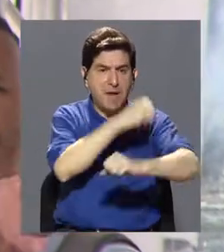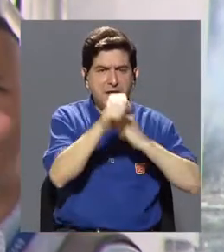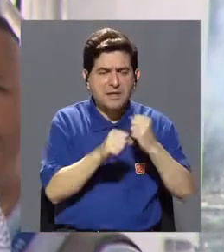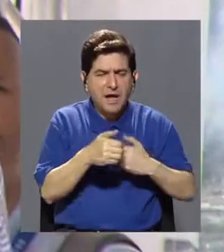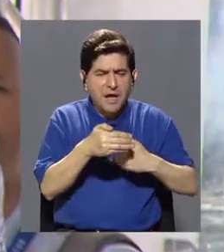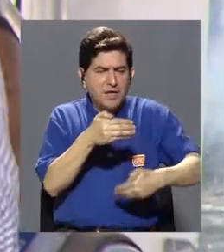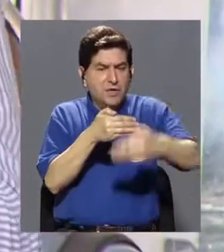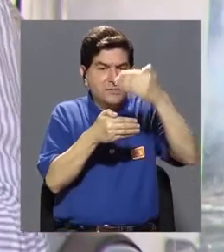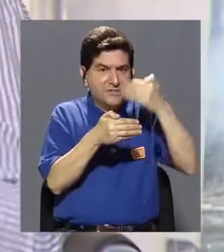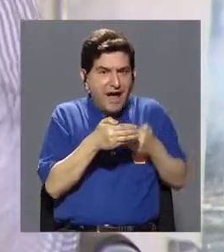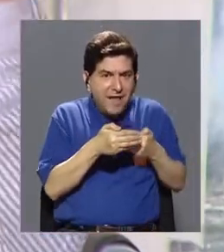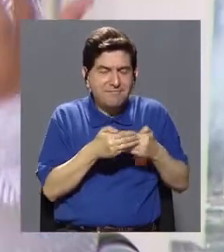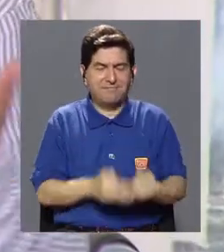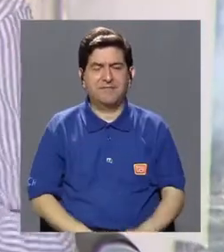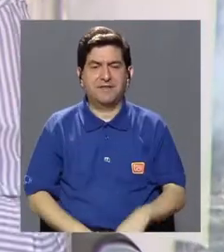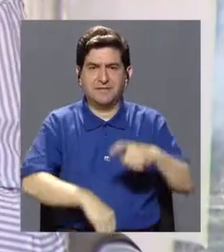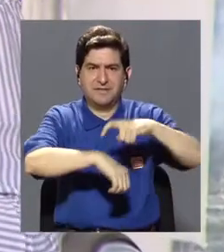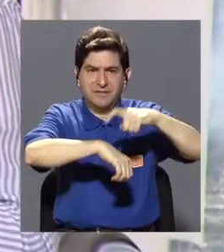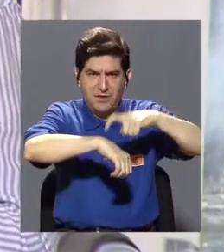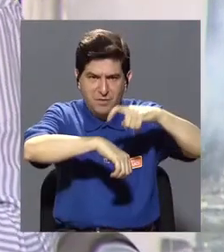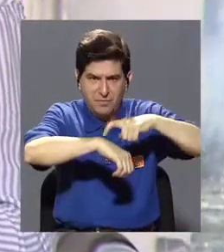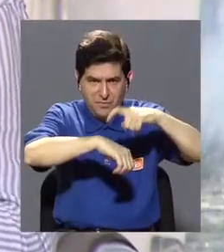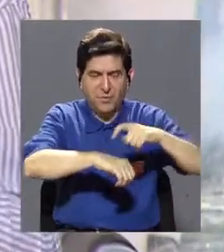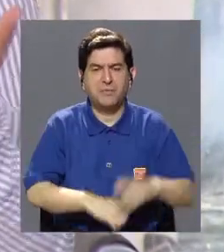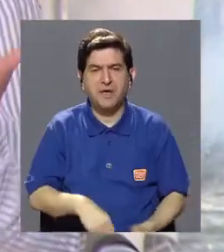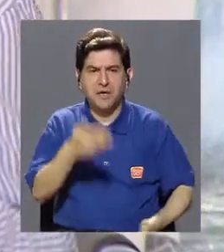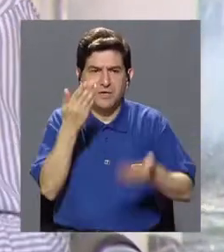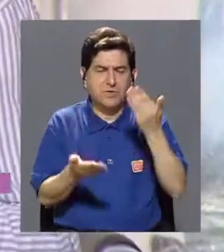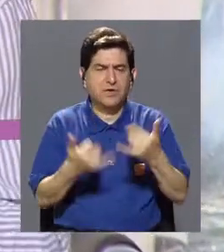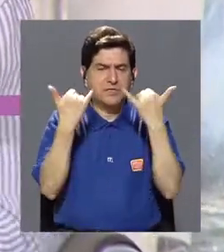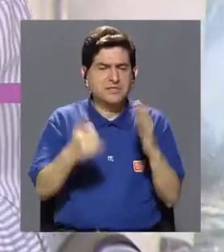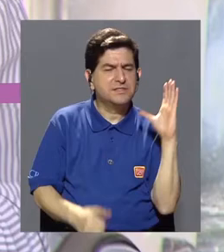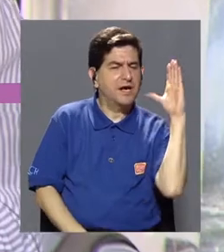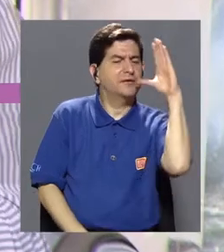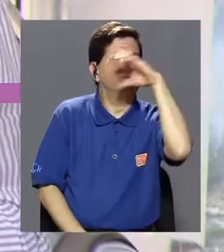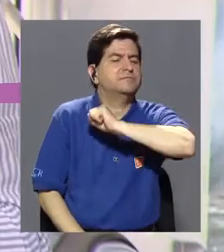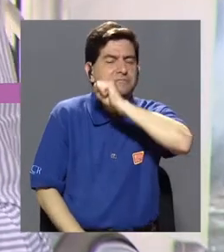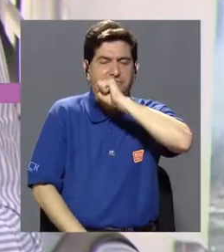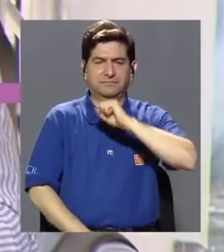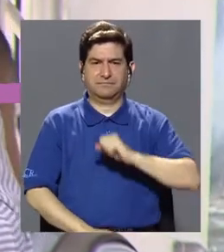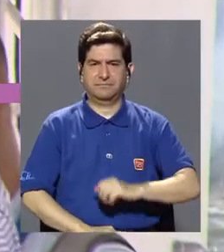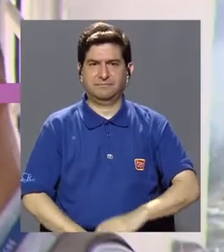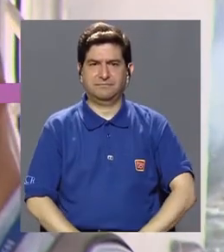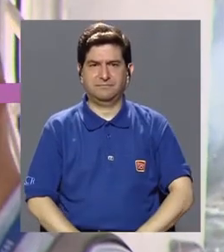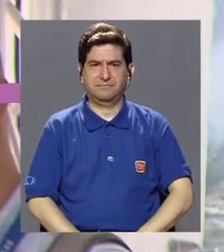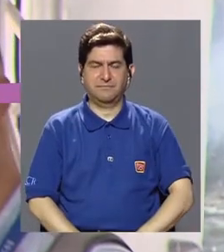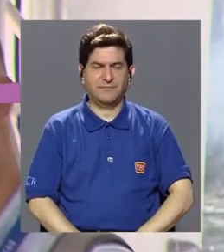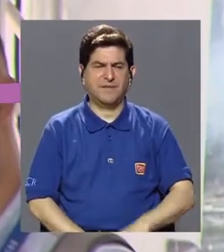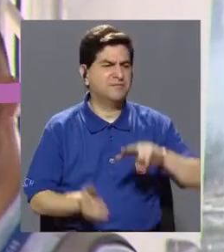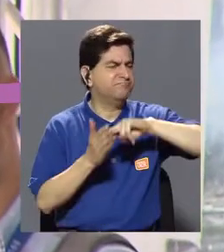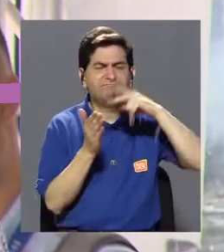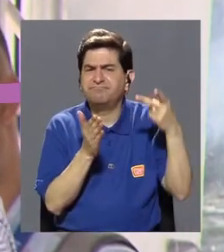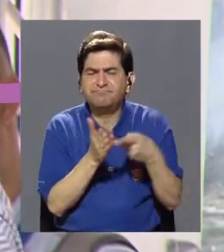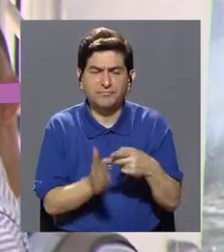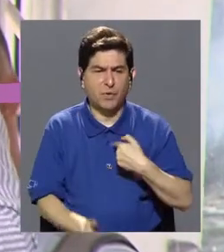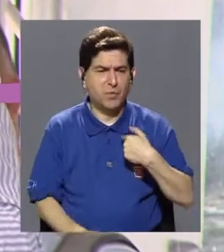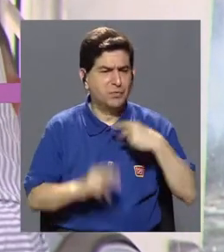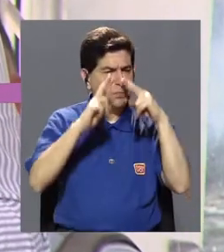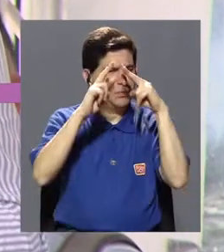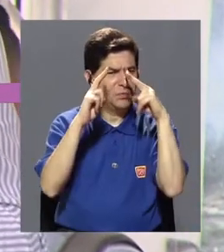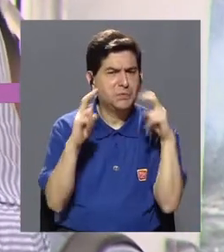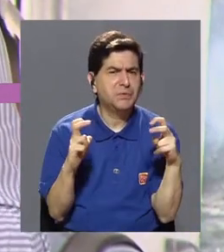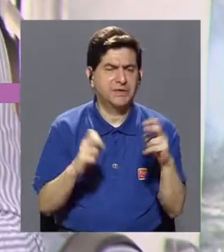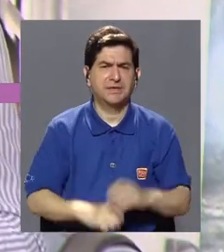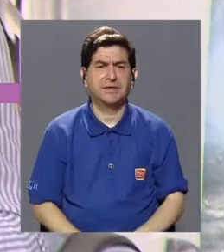antes de que se evidencien, por decirlo de alguna manera. Y en ese sentido cuando uno analiza